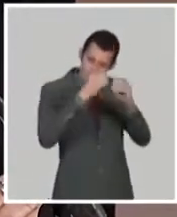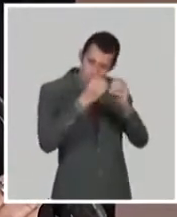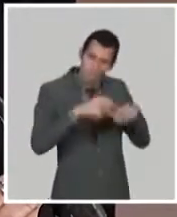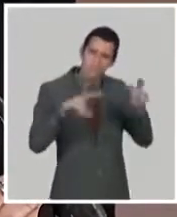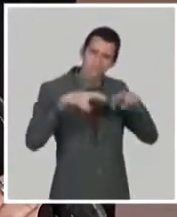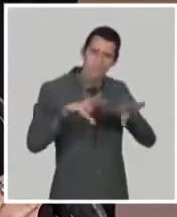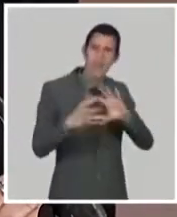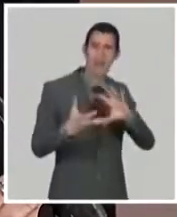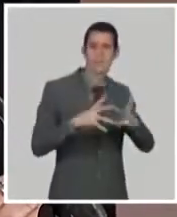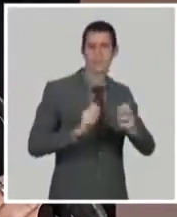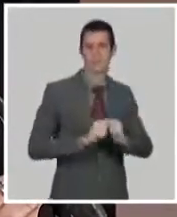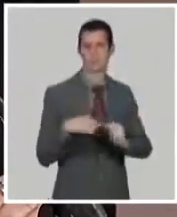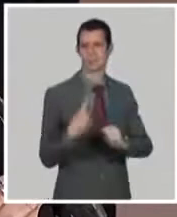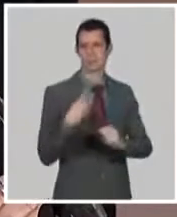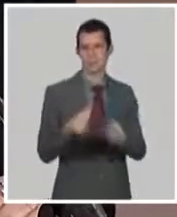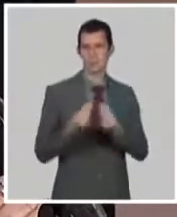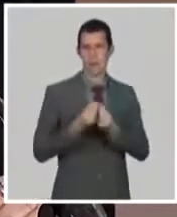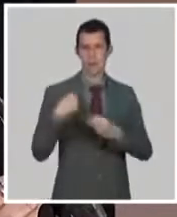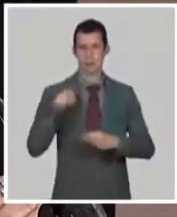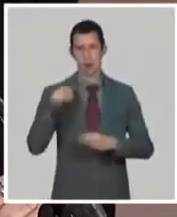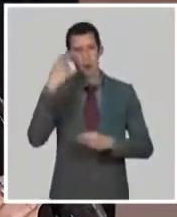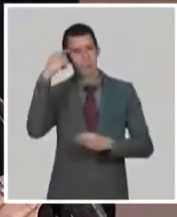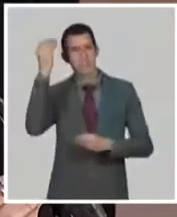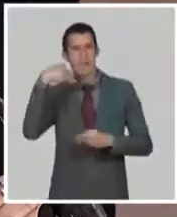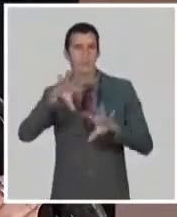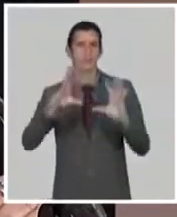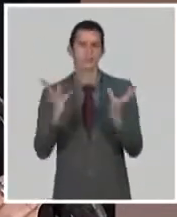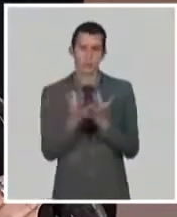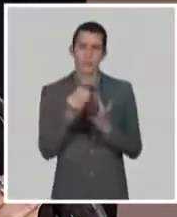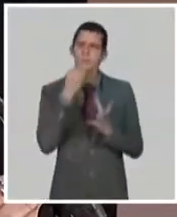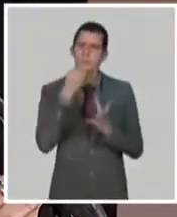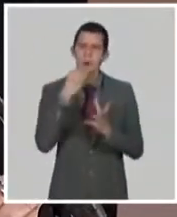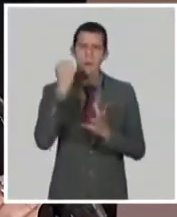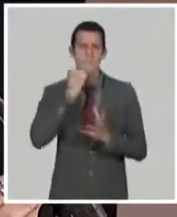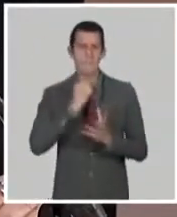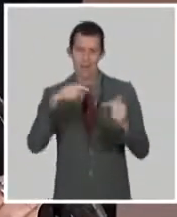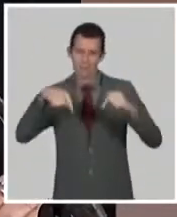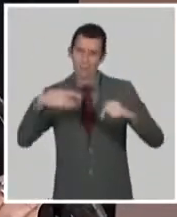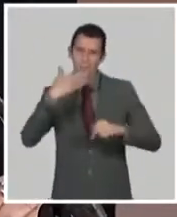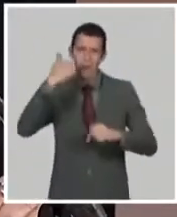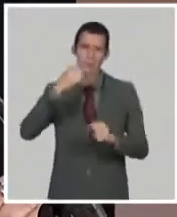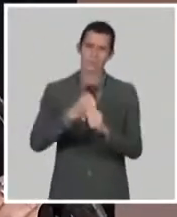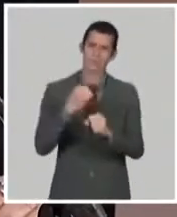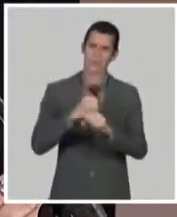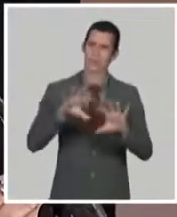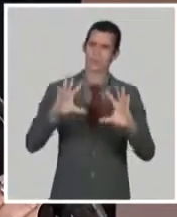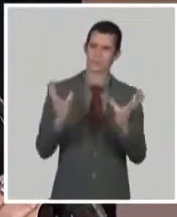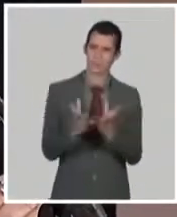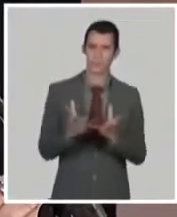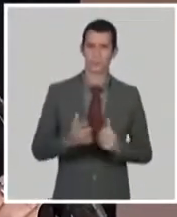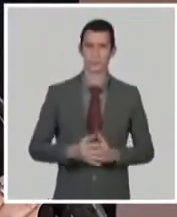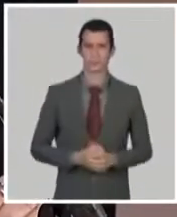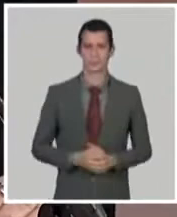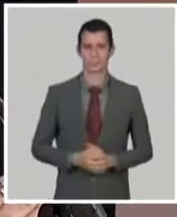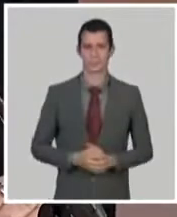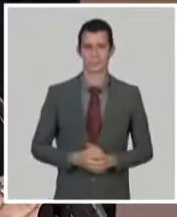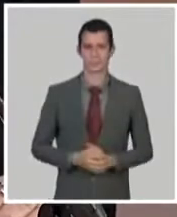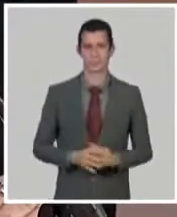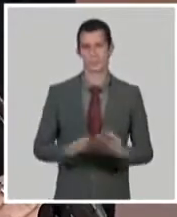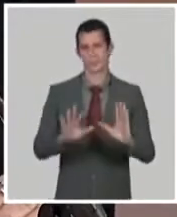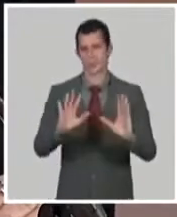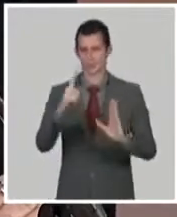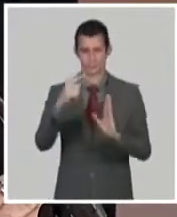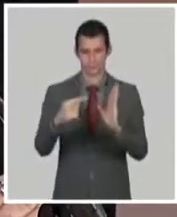tecnológicas para enfrentar esta situación de salud. ¿Qué pasa? Que el Centro de Ingeniería Genética y